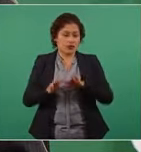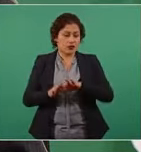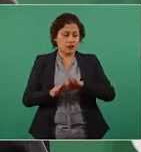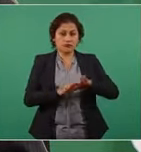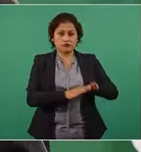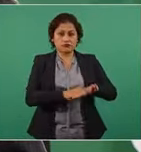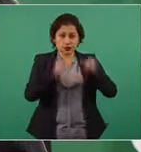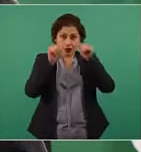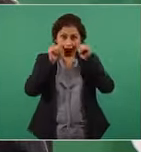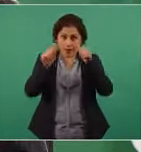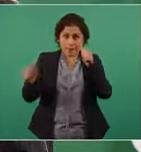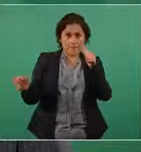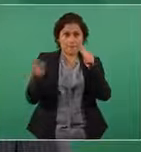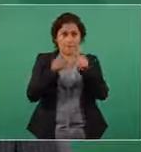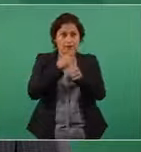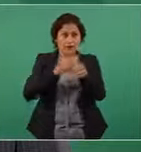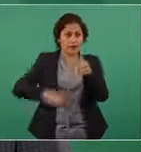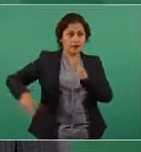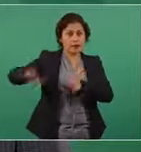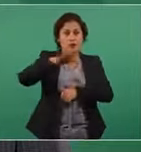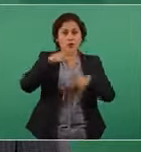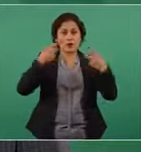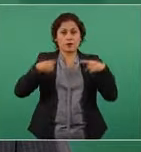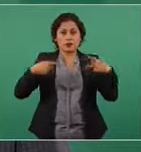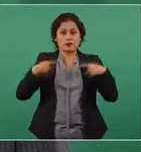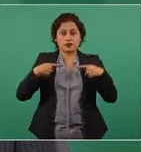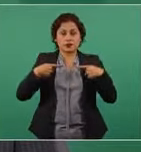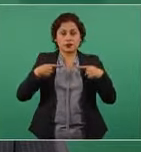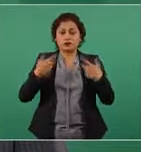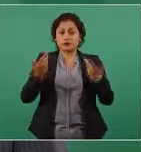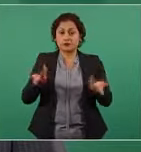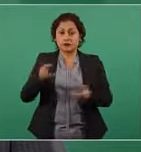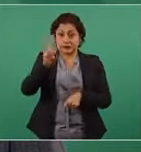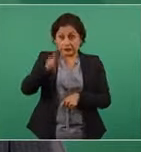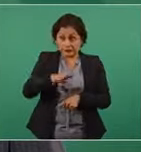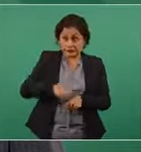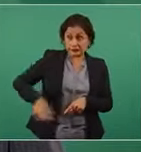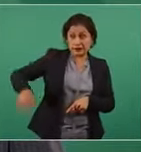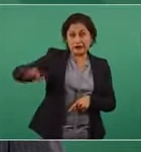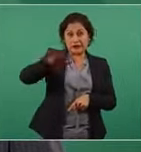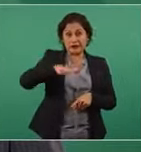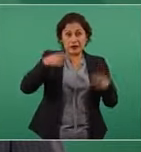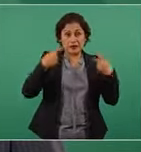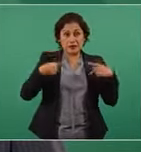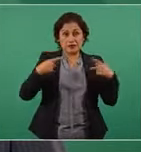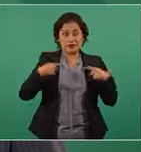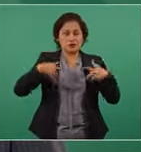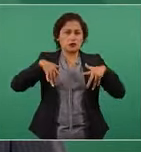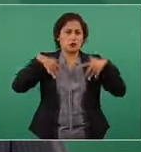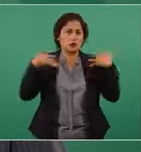y el pueblo es muy inteligente muy sensible